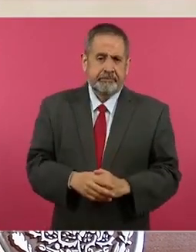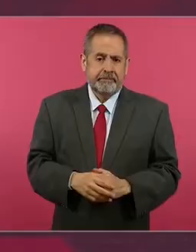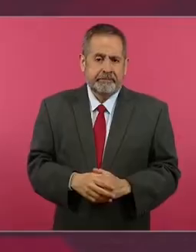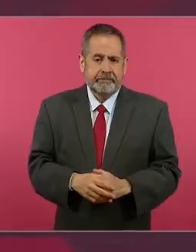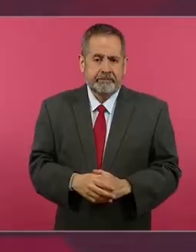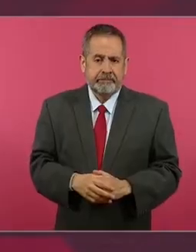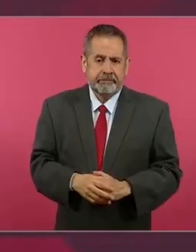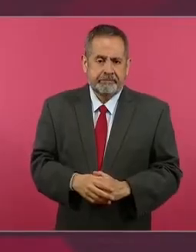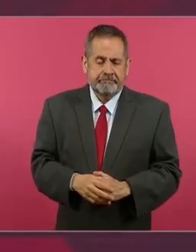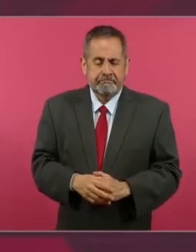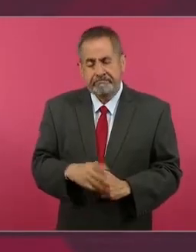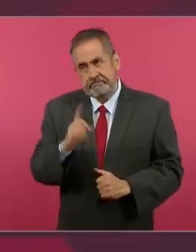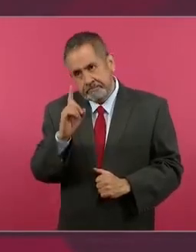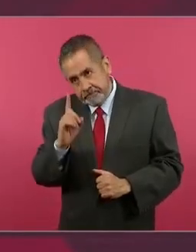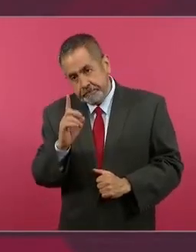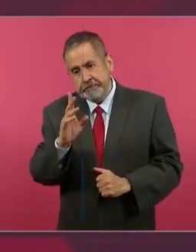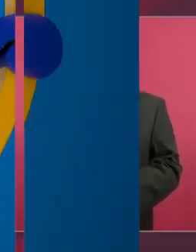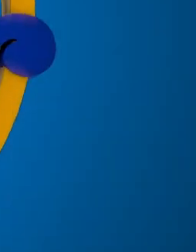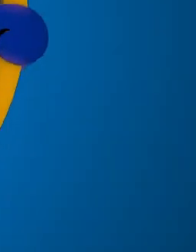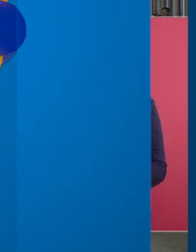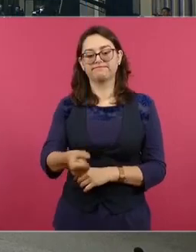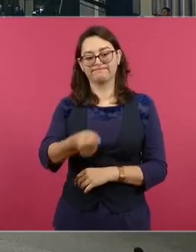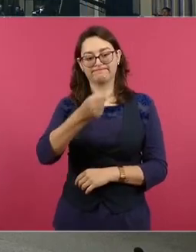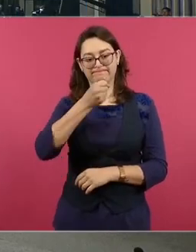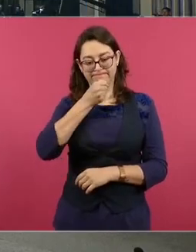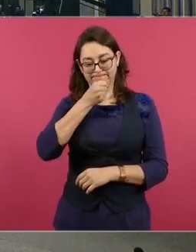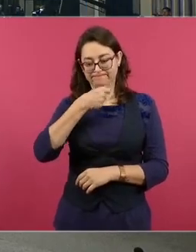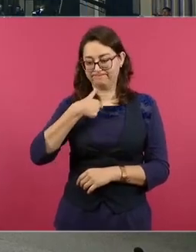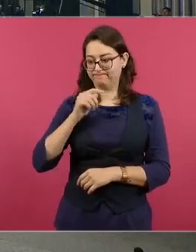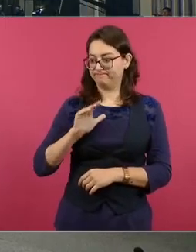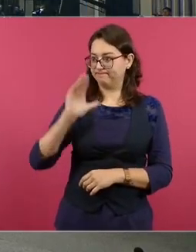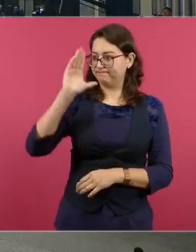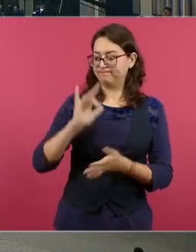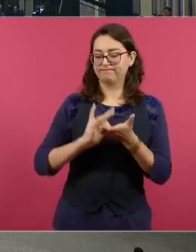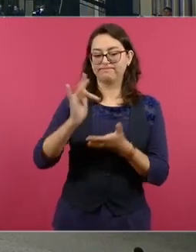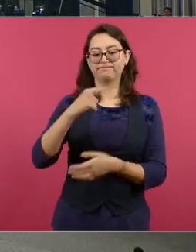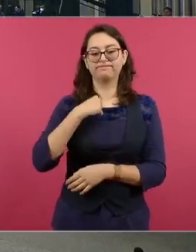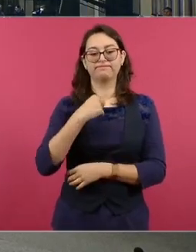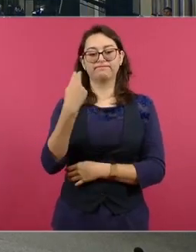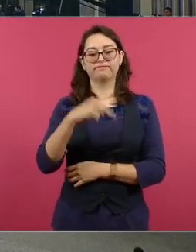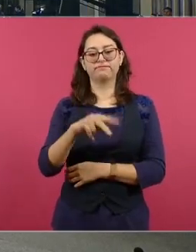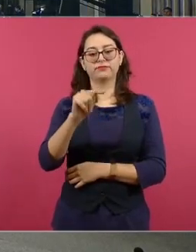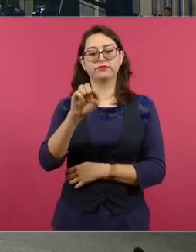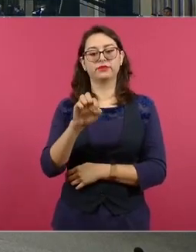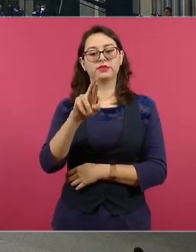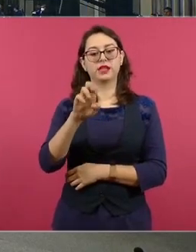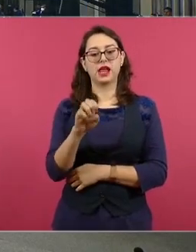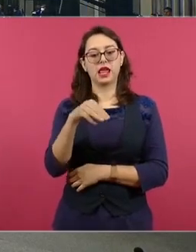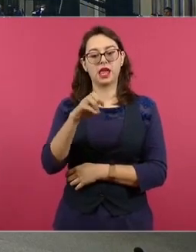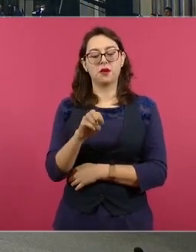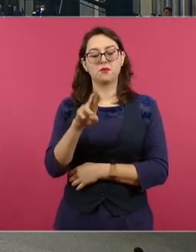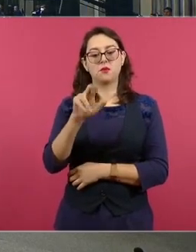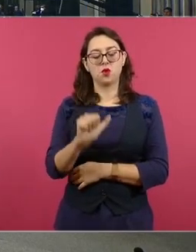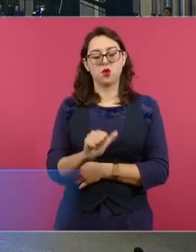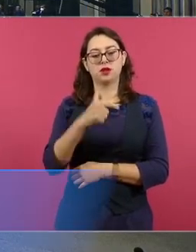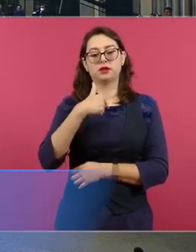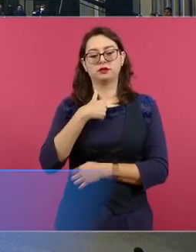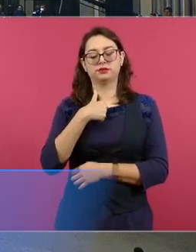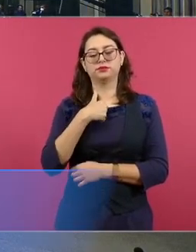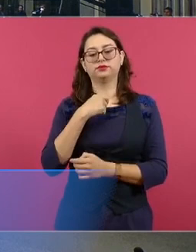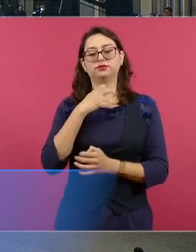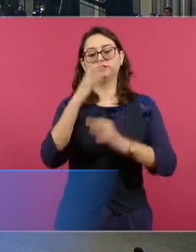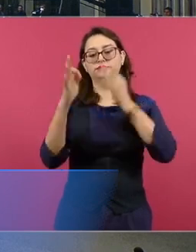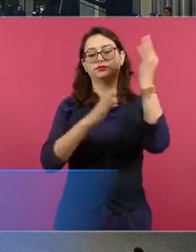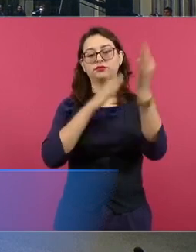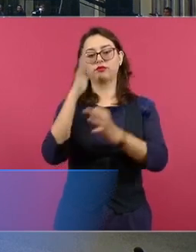como en la caseta de peaje de Paso del Toro. Soy Teresa Mora Guillén de Imagen del